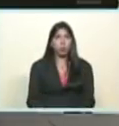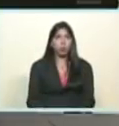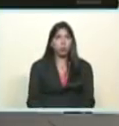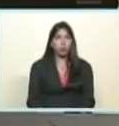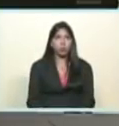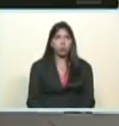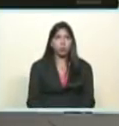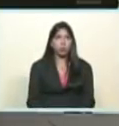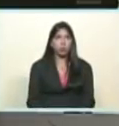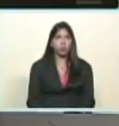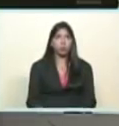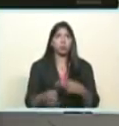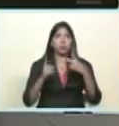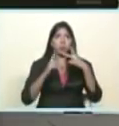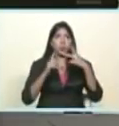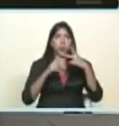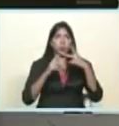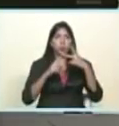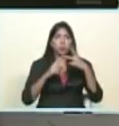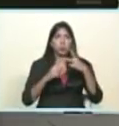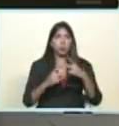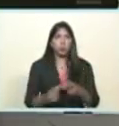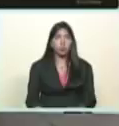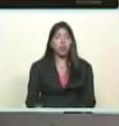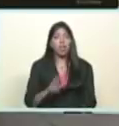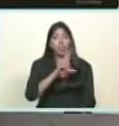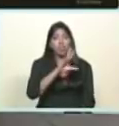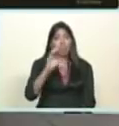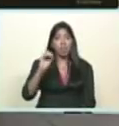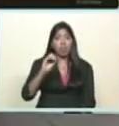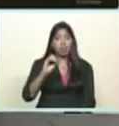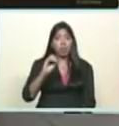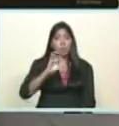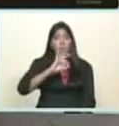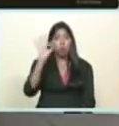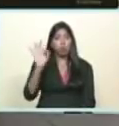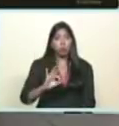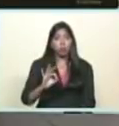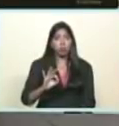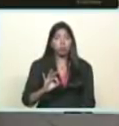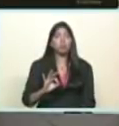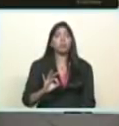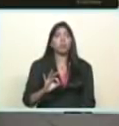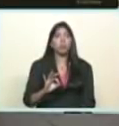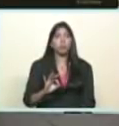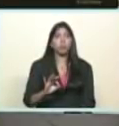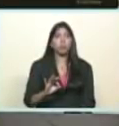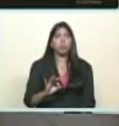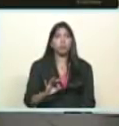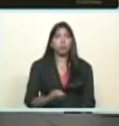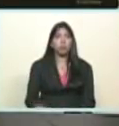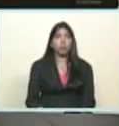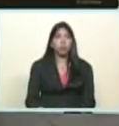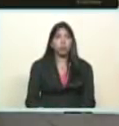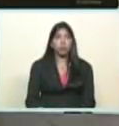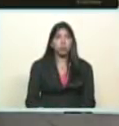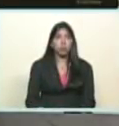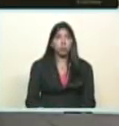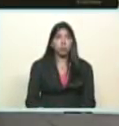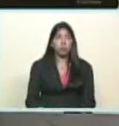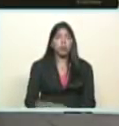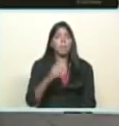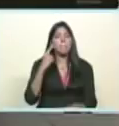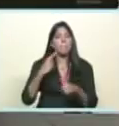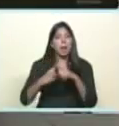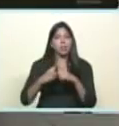anuncio un aumento del 30% del salario mínimo nacional y de las